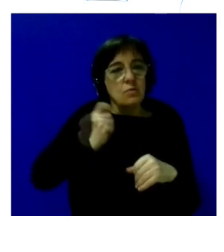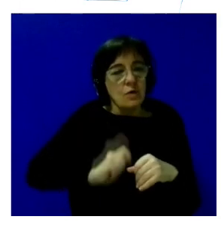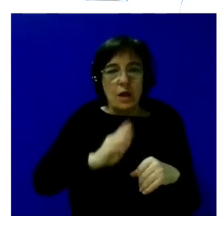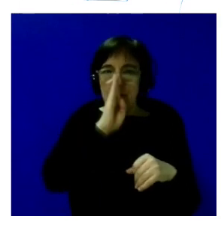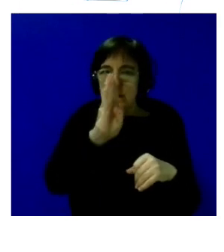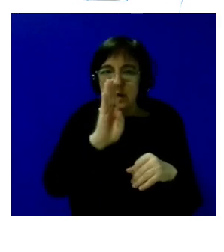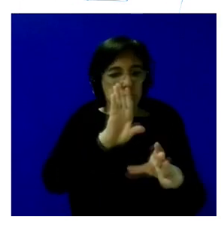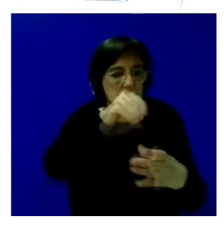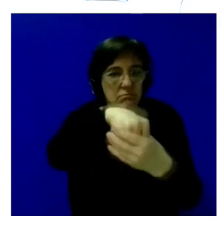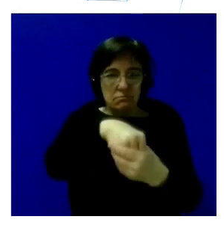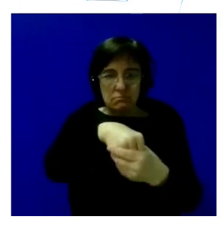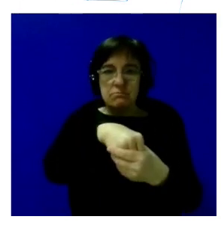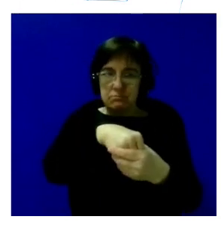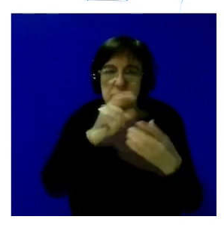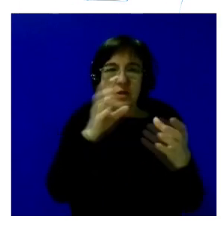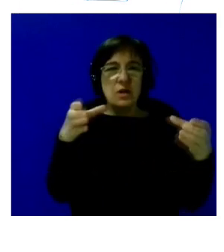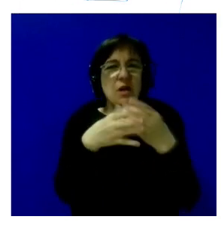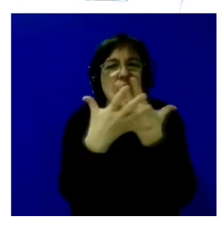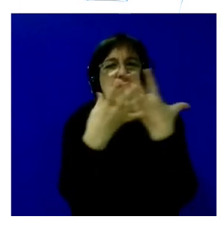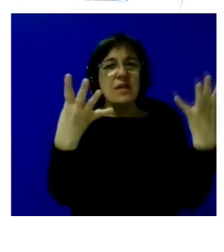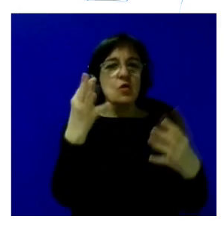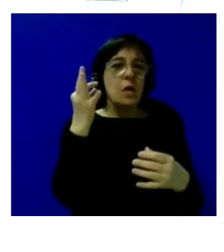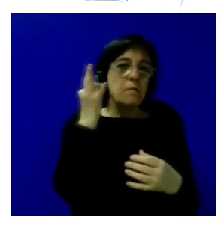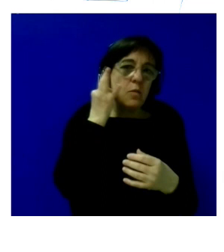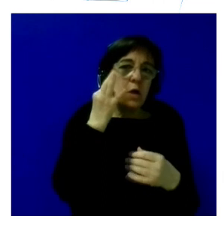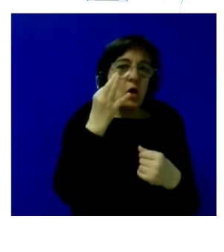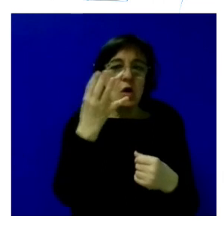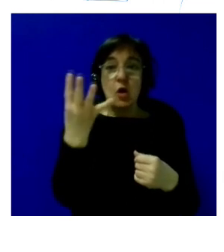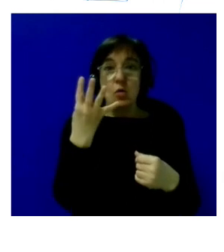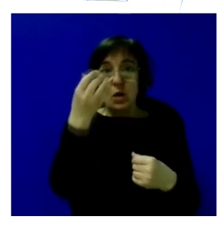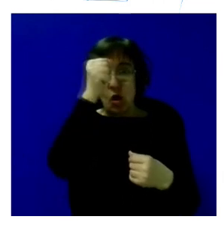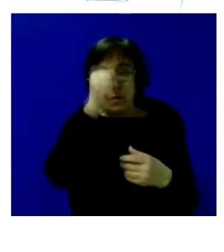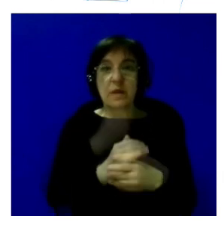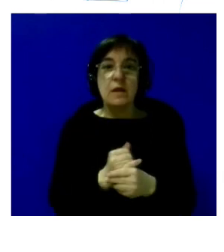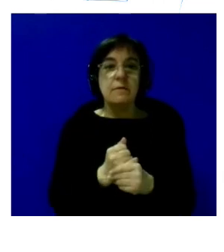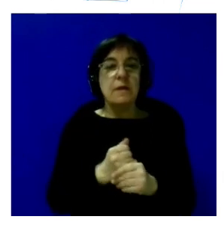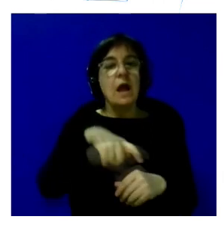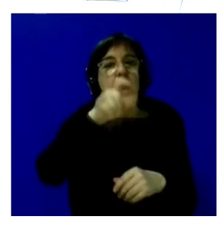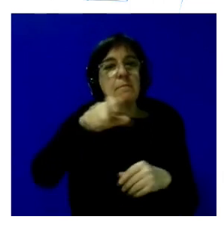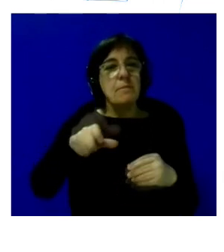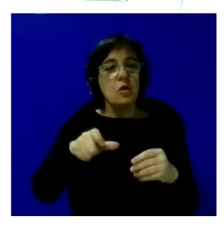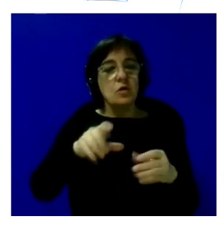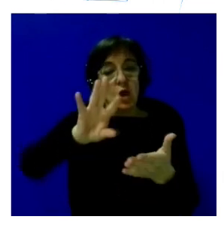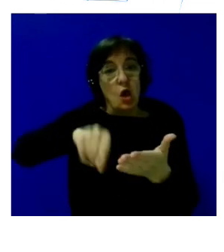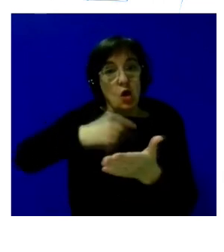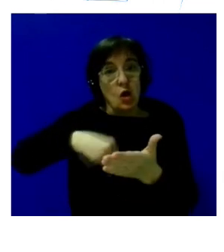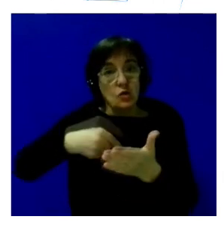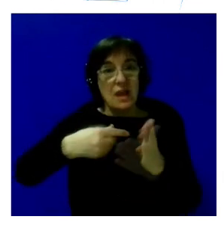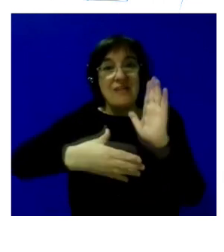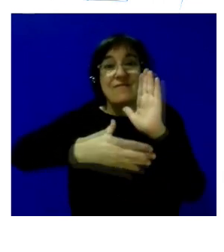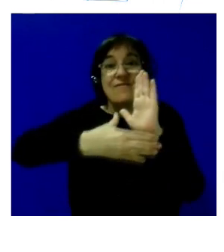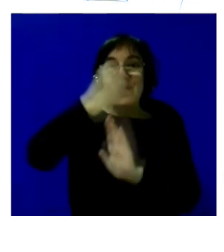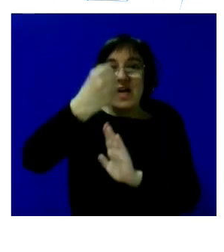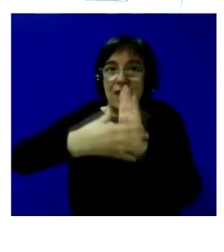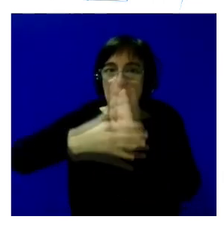implicados en el retoma un equipo de 19 mujeres y 4 hombres las personas contratadas por las federaciones